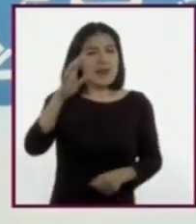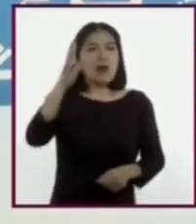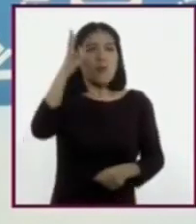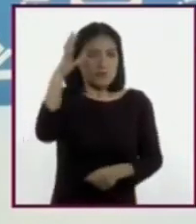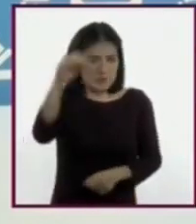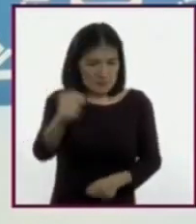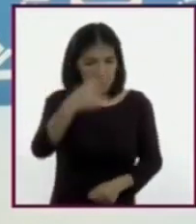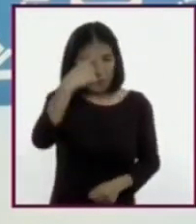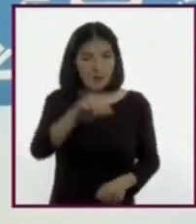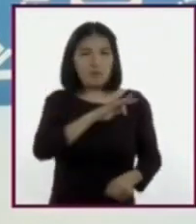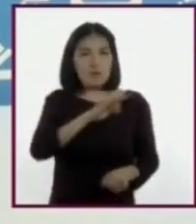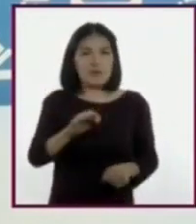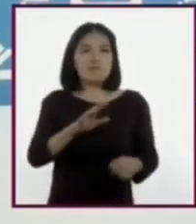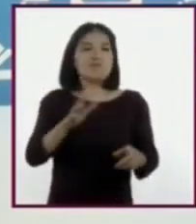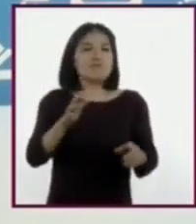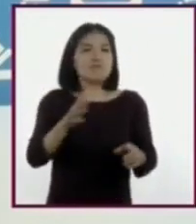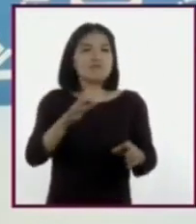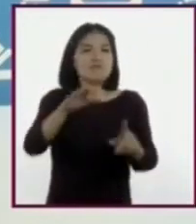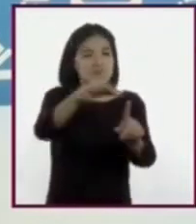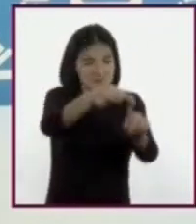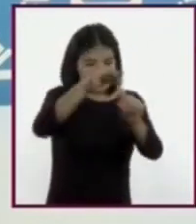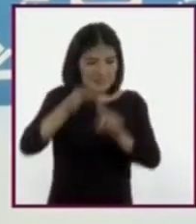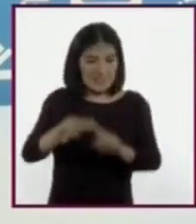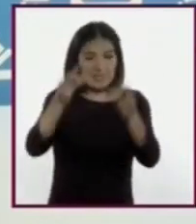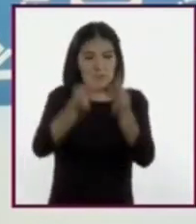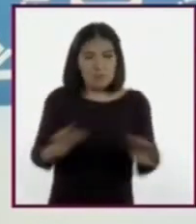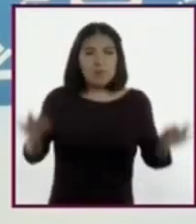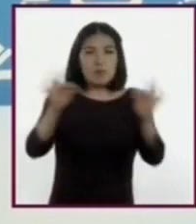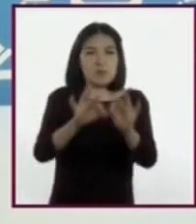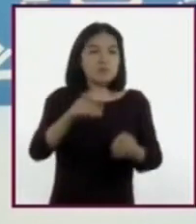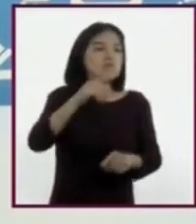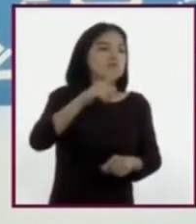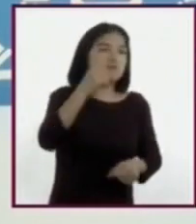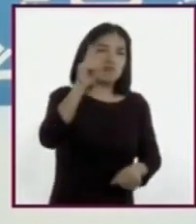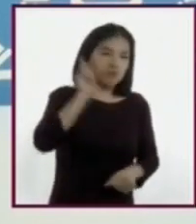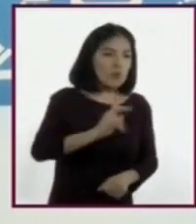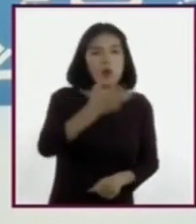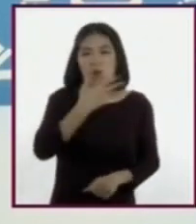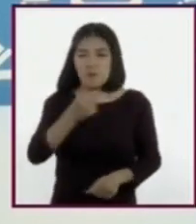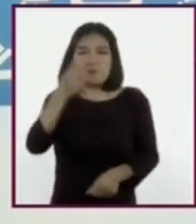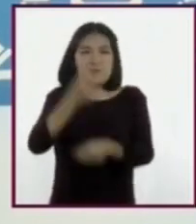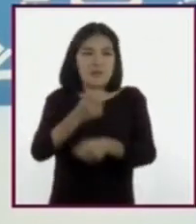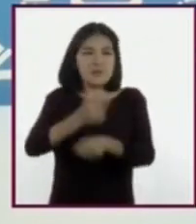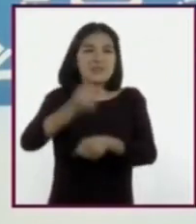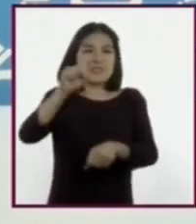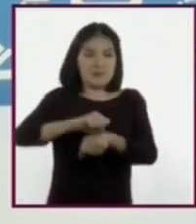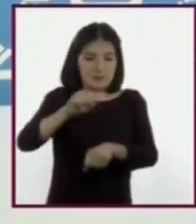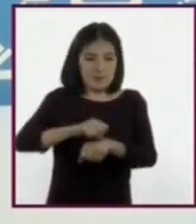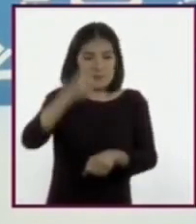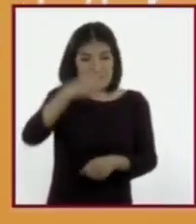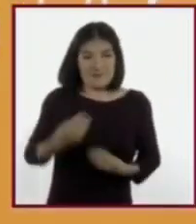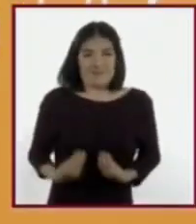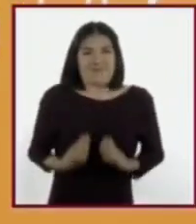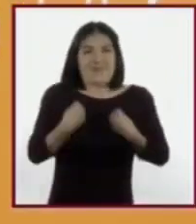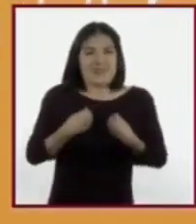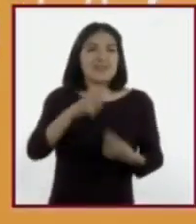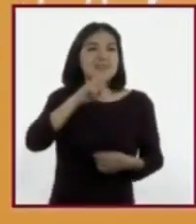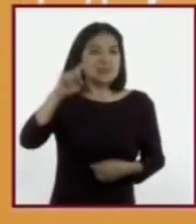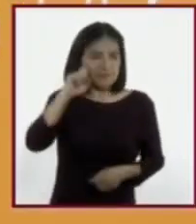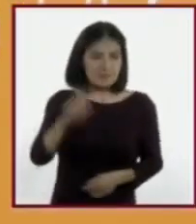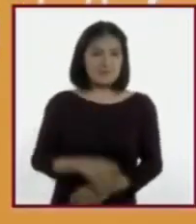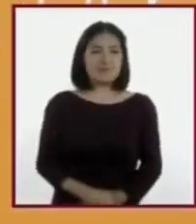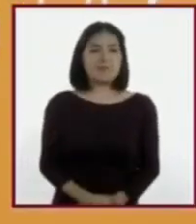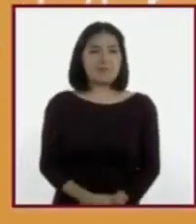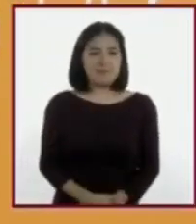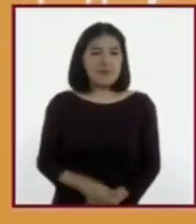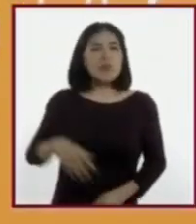deberían tomar en cuenta las y los estudiantes de primero de secundaria para tener una visión integral de su sexualidad? Somos